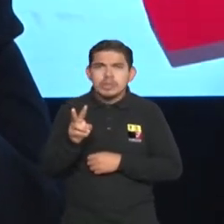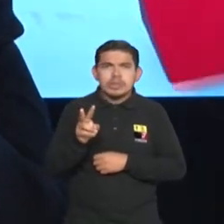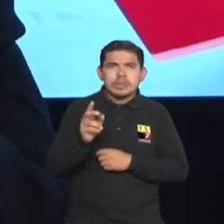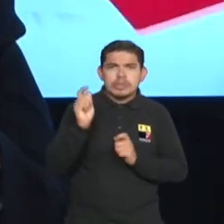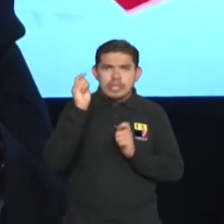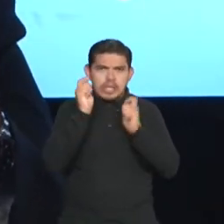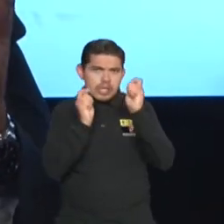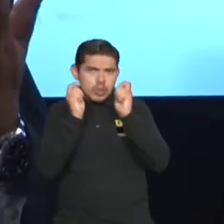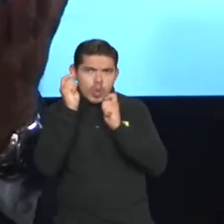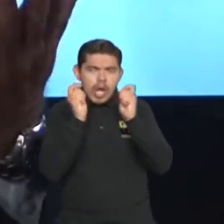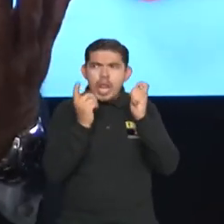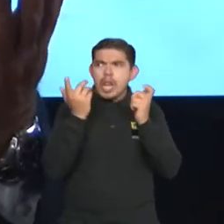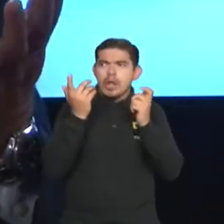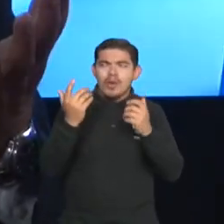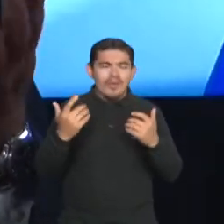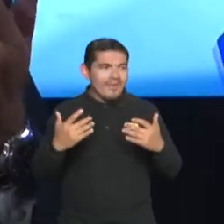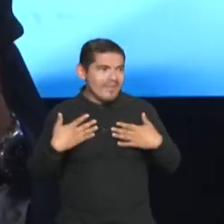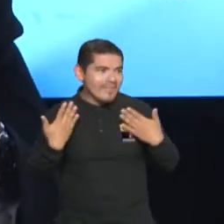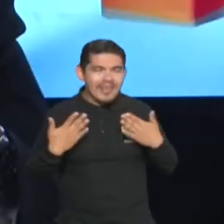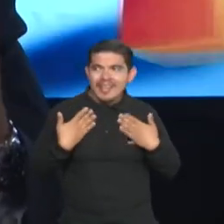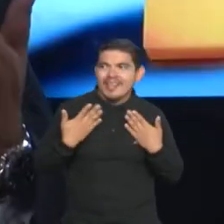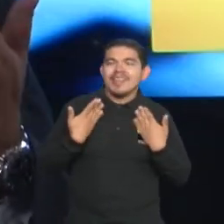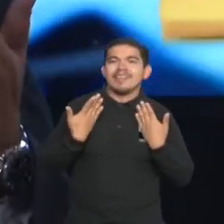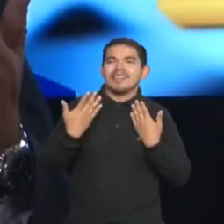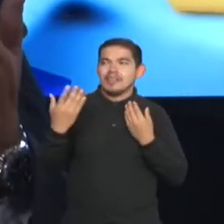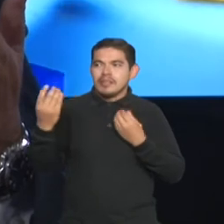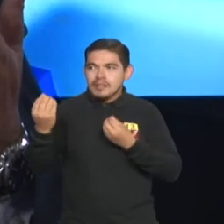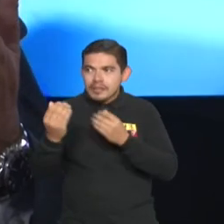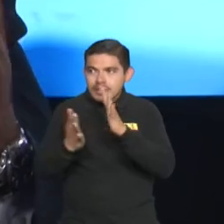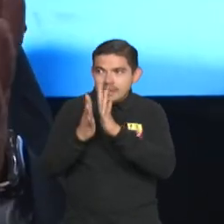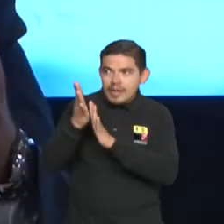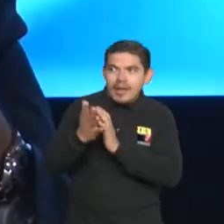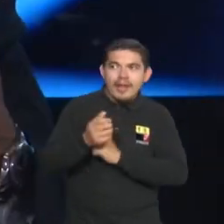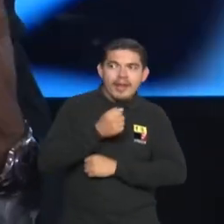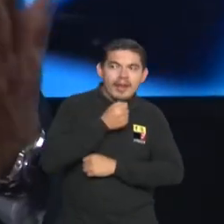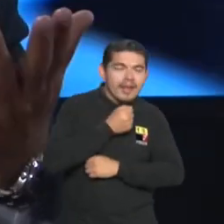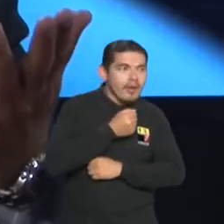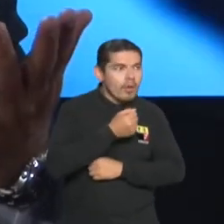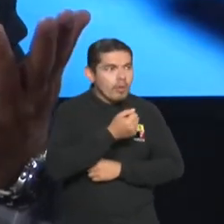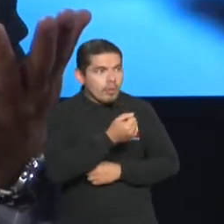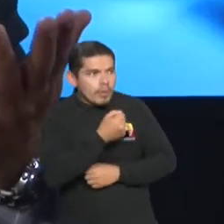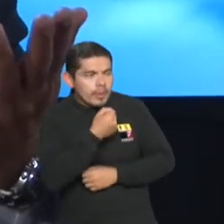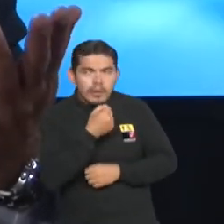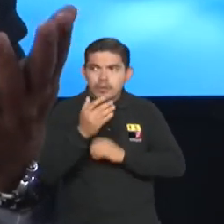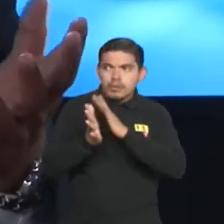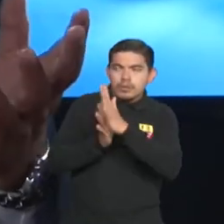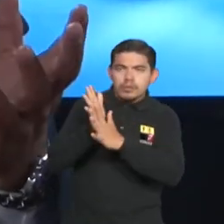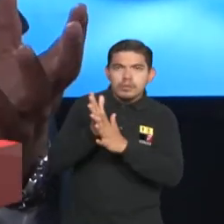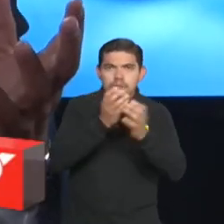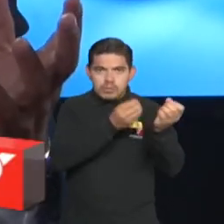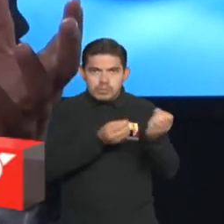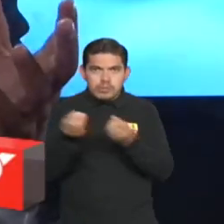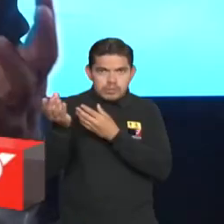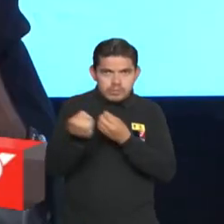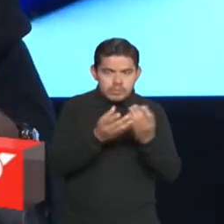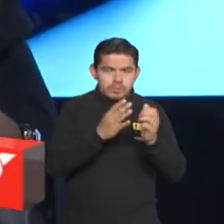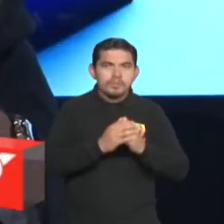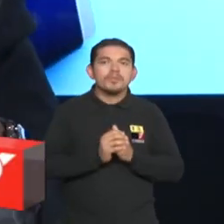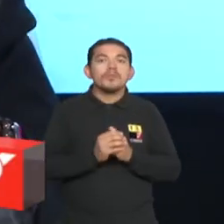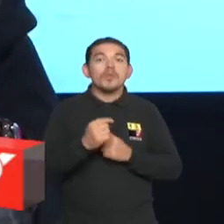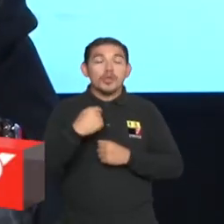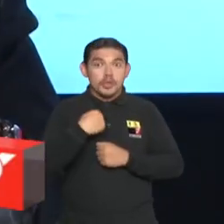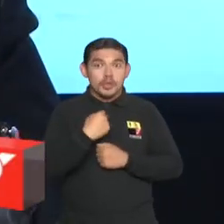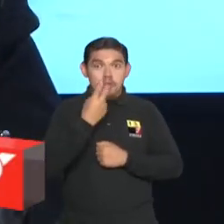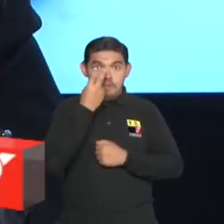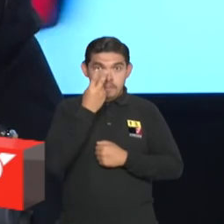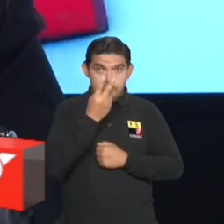Gestual y si es que está contenta con lo que dice, también refleja una sonrisa. Y eso transmite directamente al intérprete. Yo cuando veo